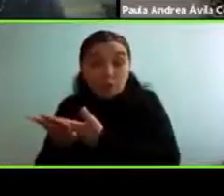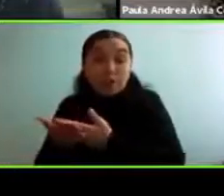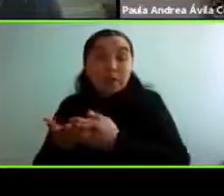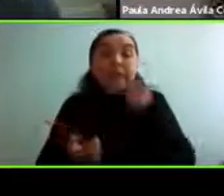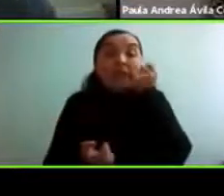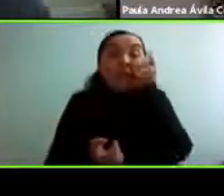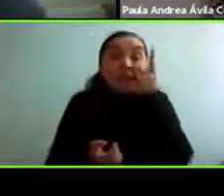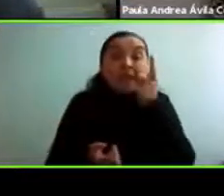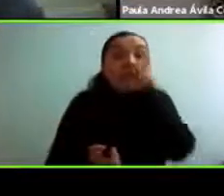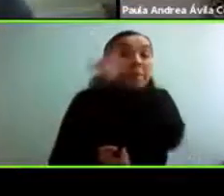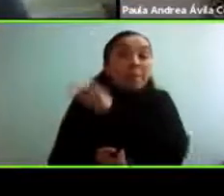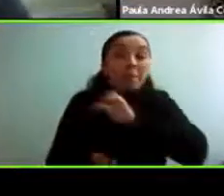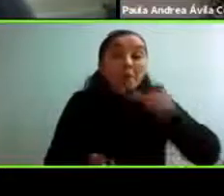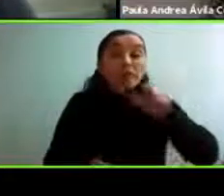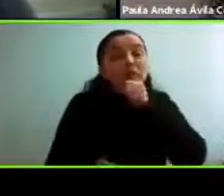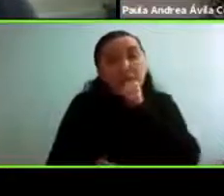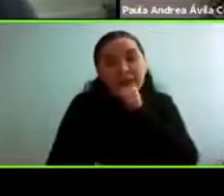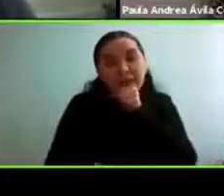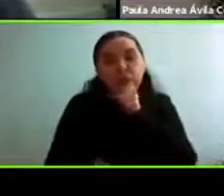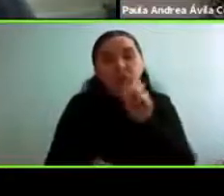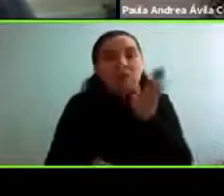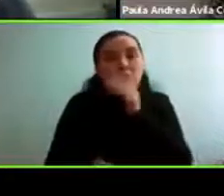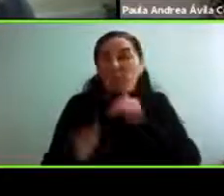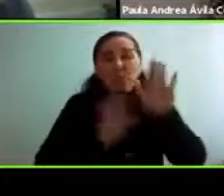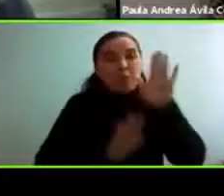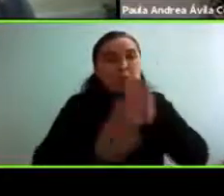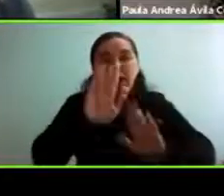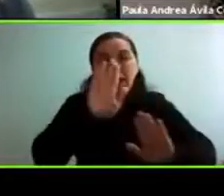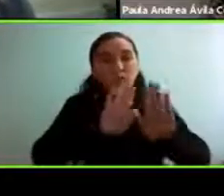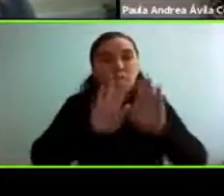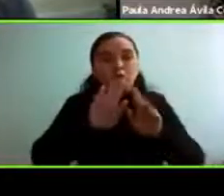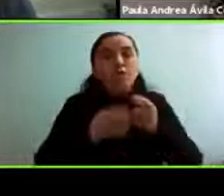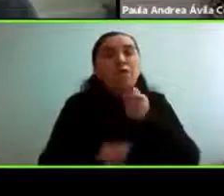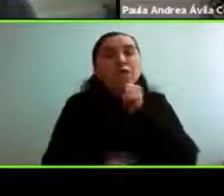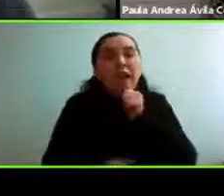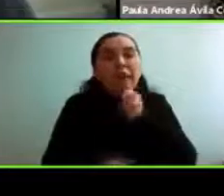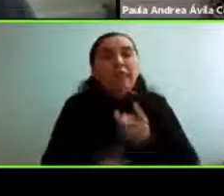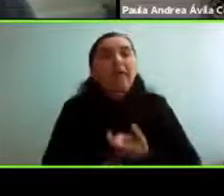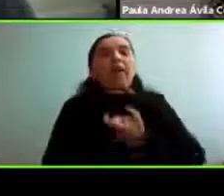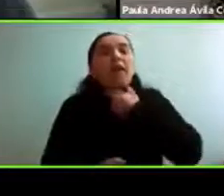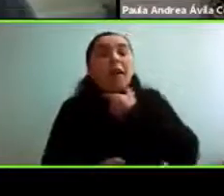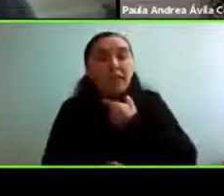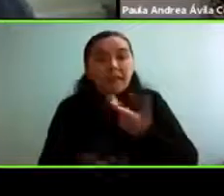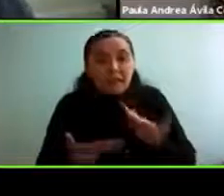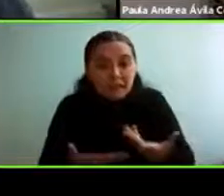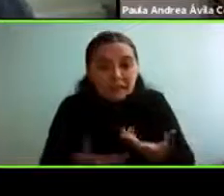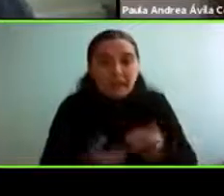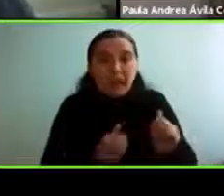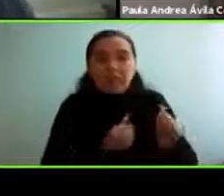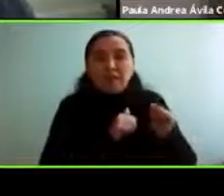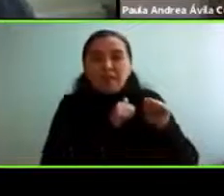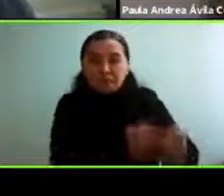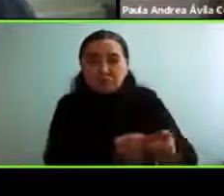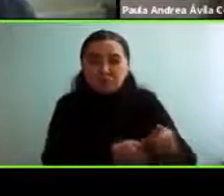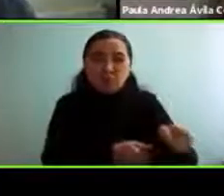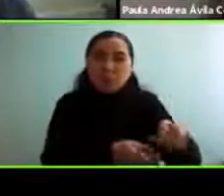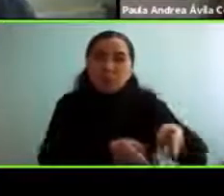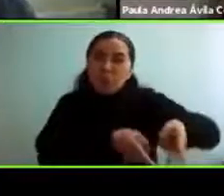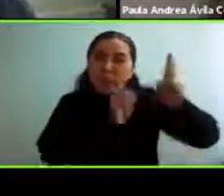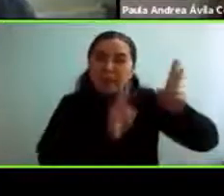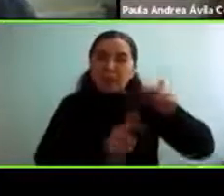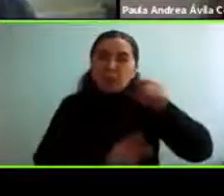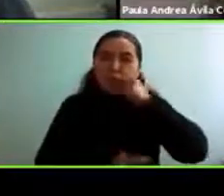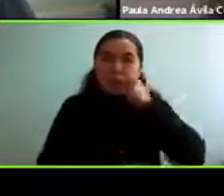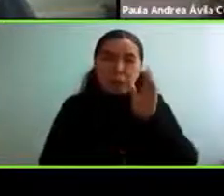desprotección completa en Chile una falta de garantía violación de sus derechos humanos y podamos